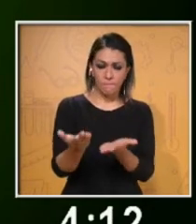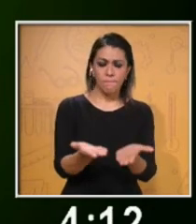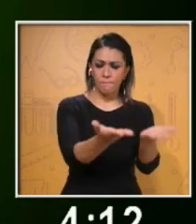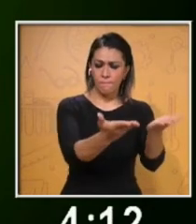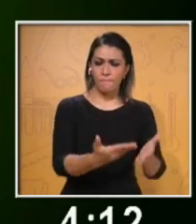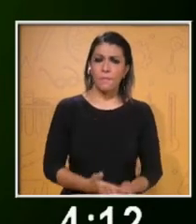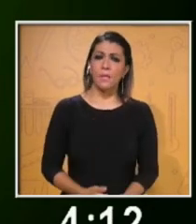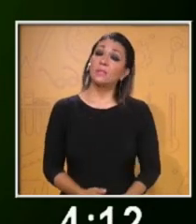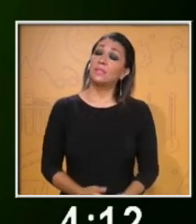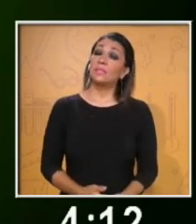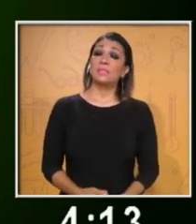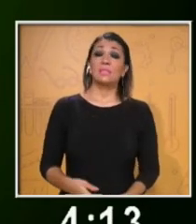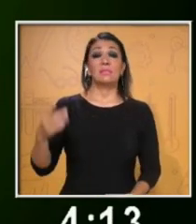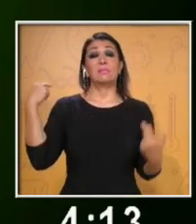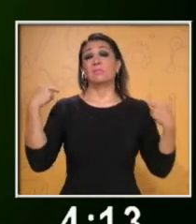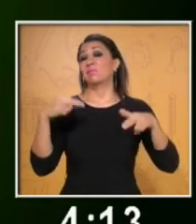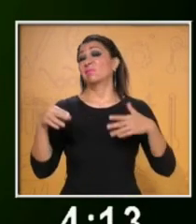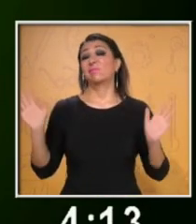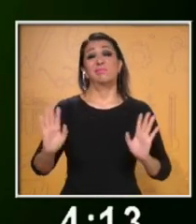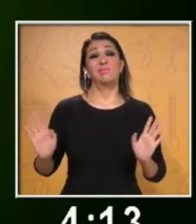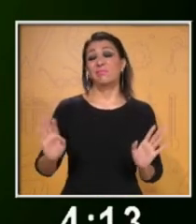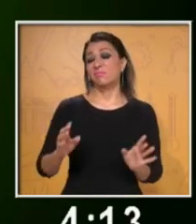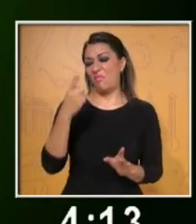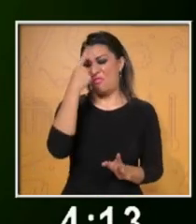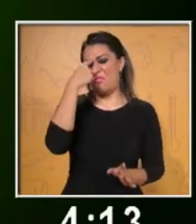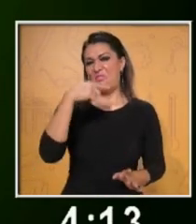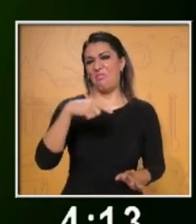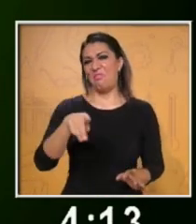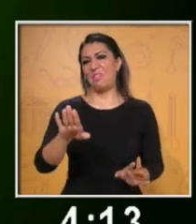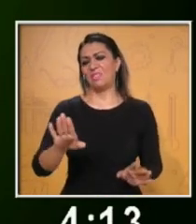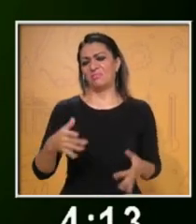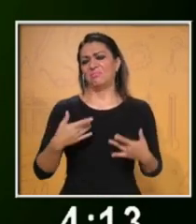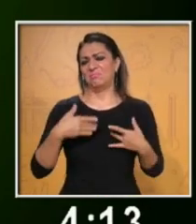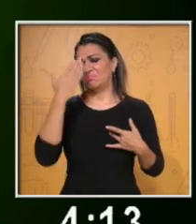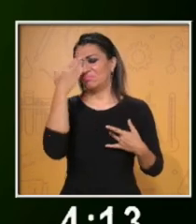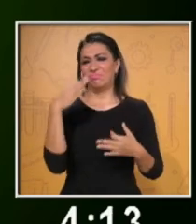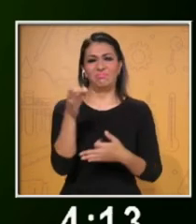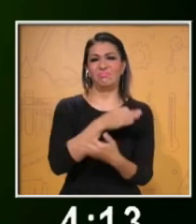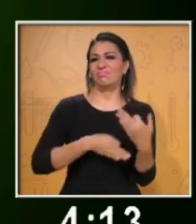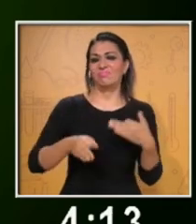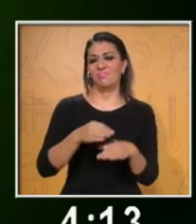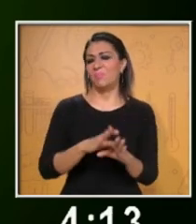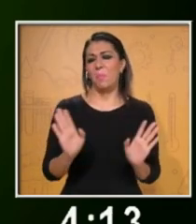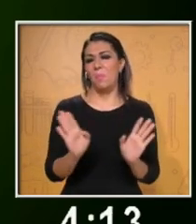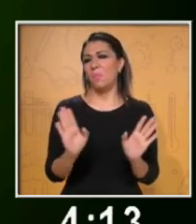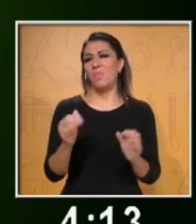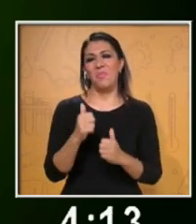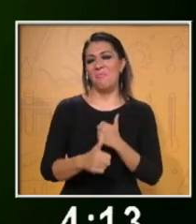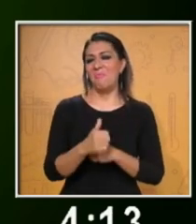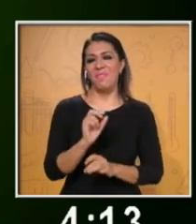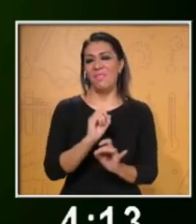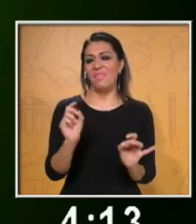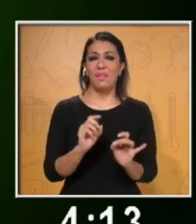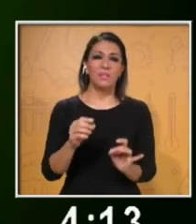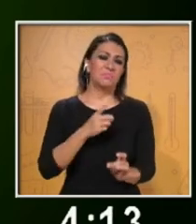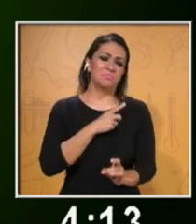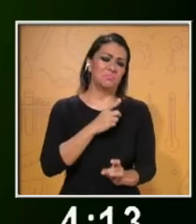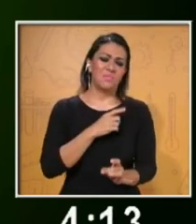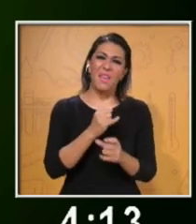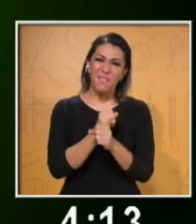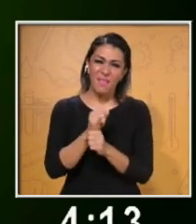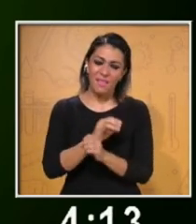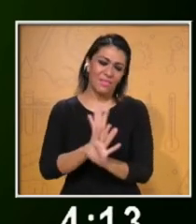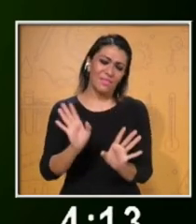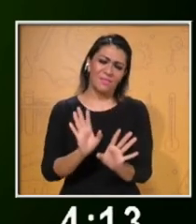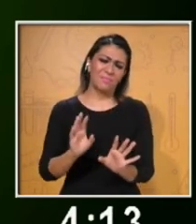Profe, ese tema es demasiado sencillo. Creo conocerlo a la perfección. No creo que sea necesario investigar. Si acaso uno que otro